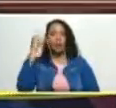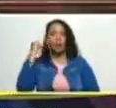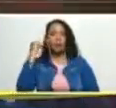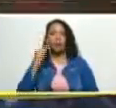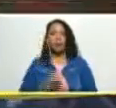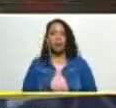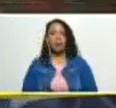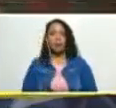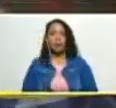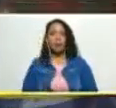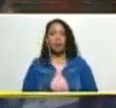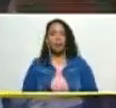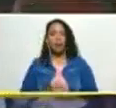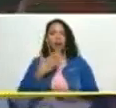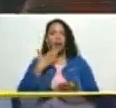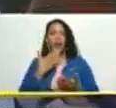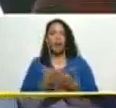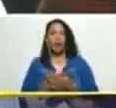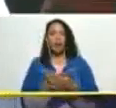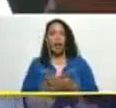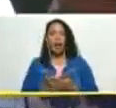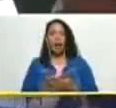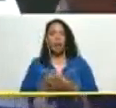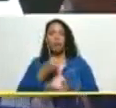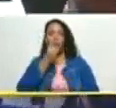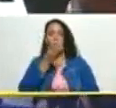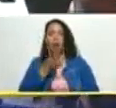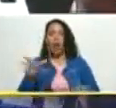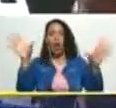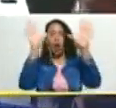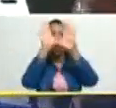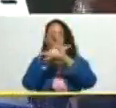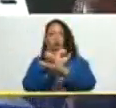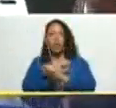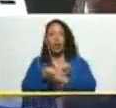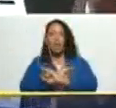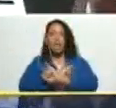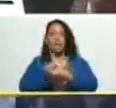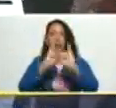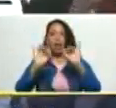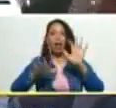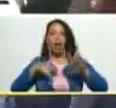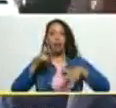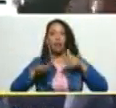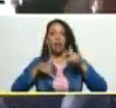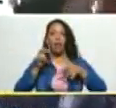atención muchas gracias y muy buenas noches ha concluido la actividad